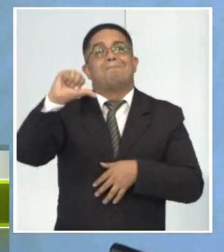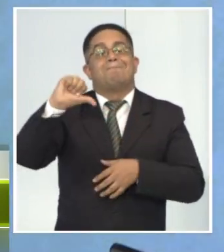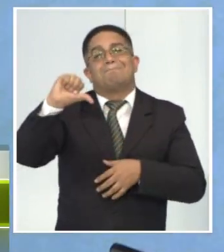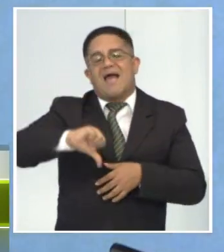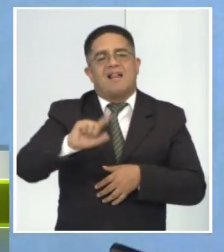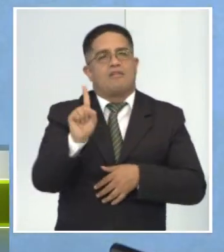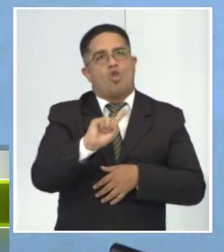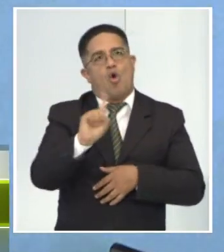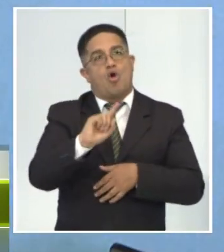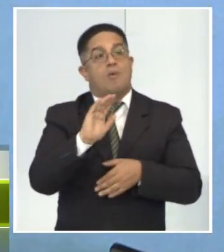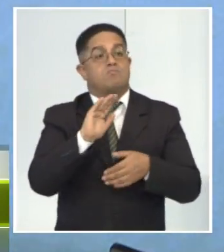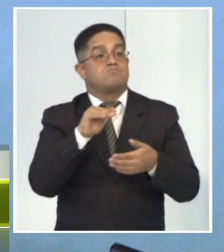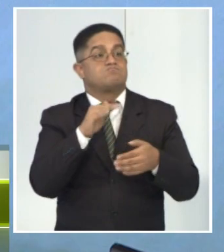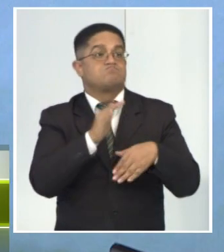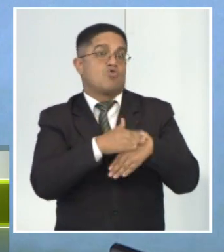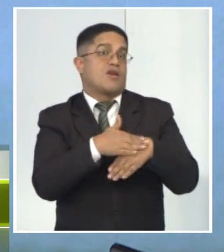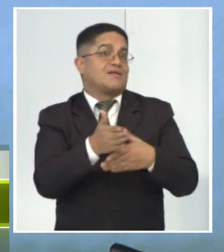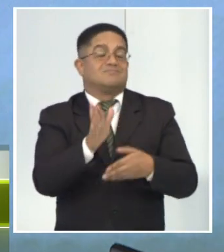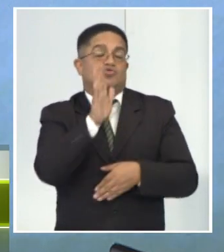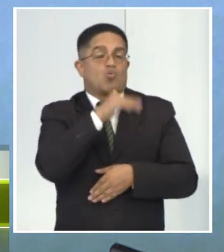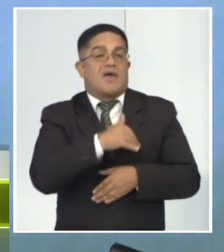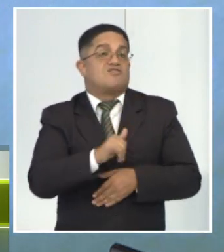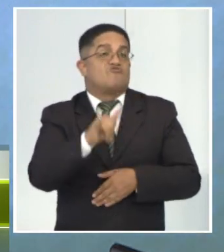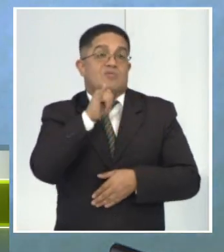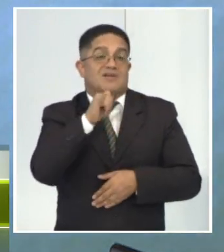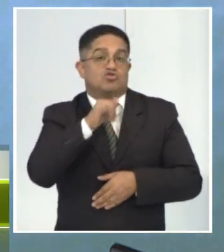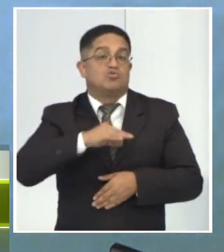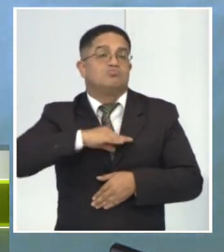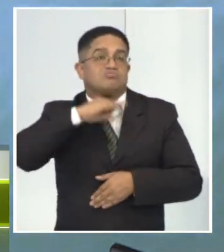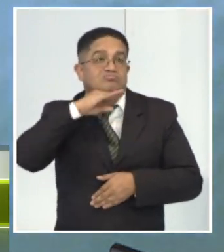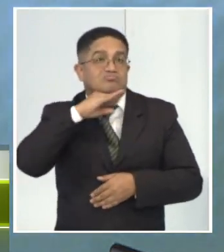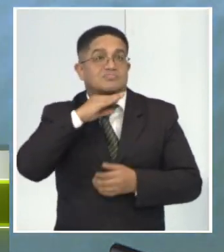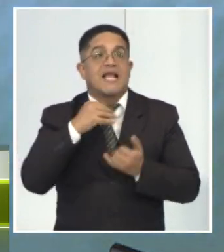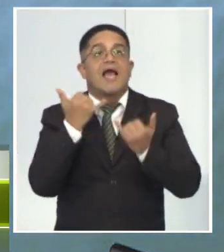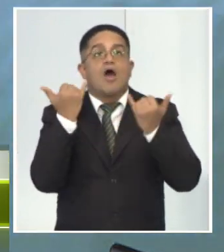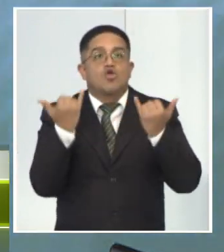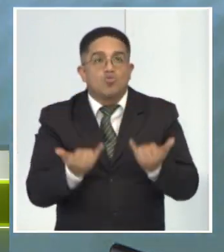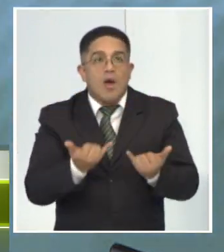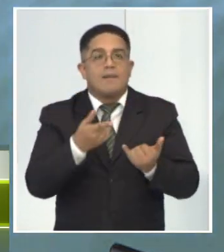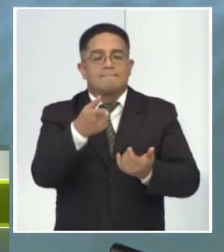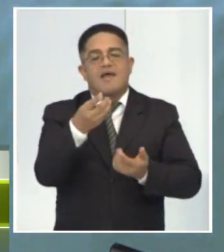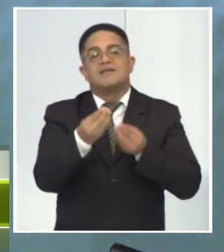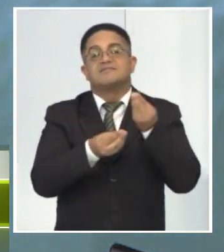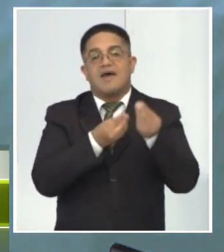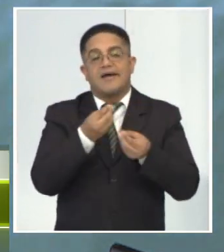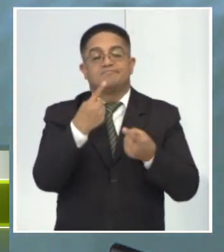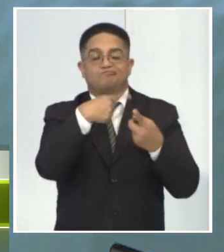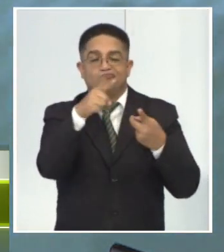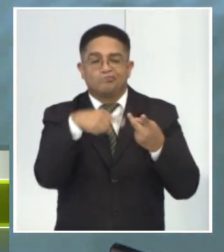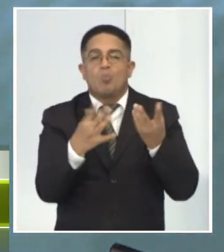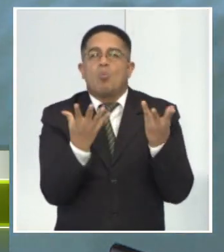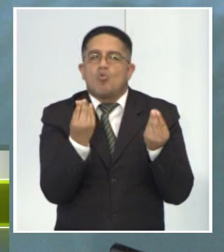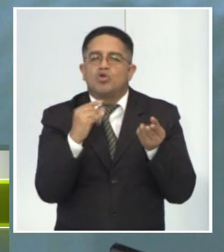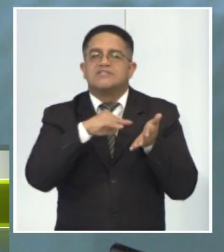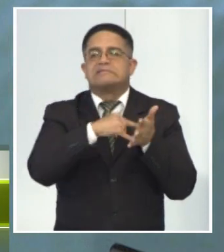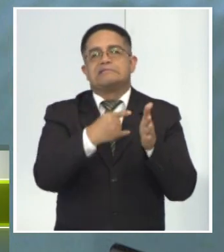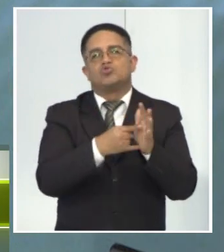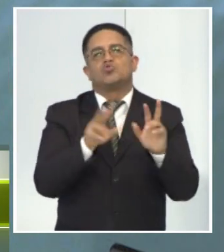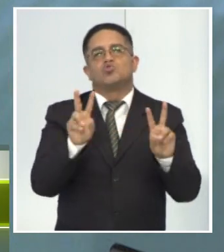ese momento era la información que se tenía. Actualmente se están desarrollando muchísimas técnicas, hay